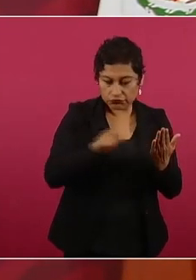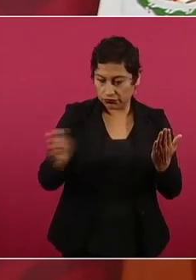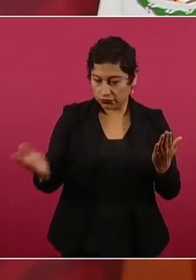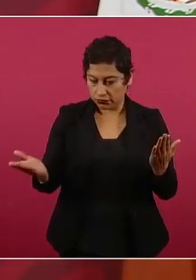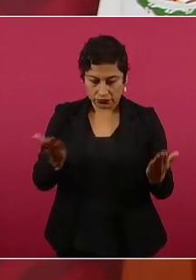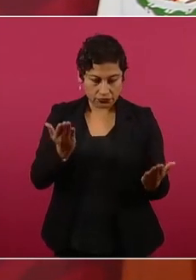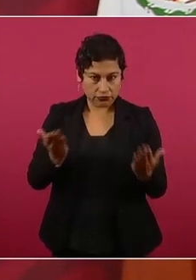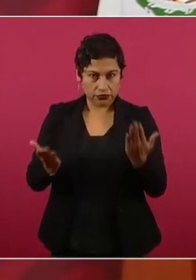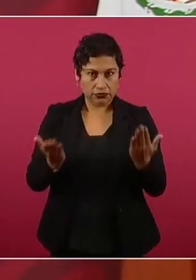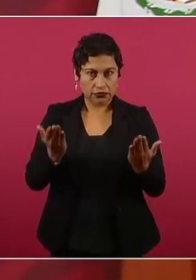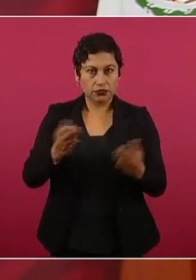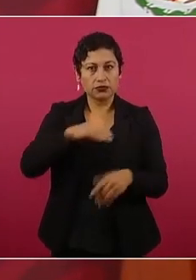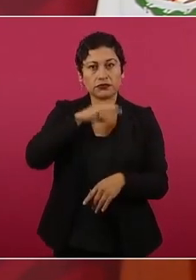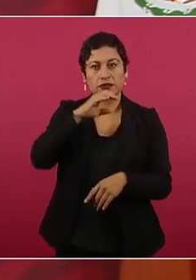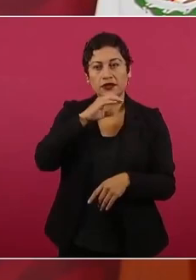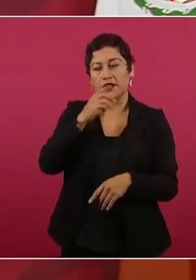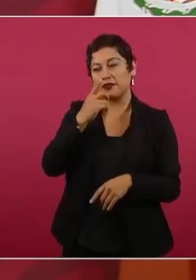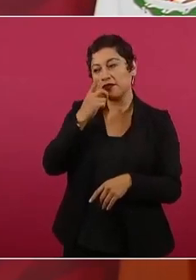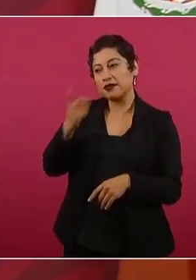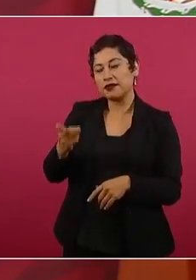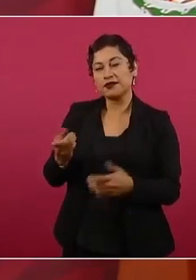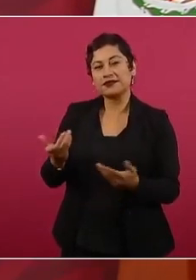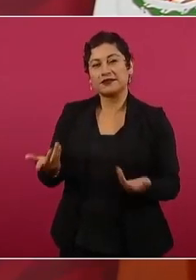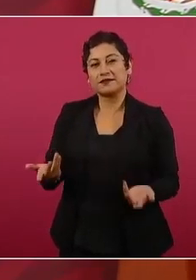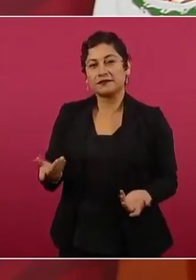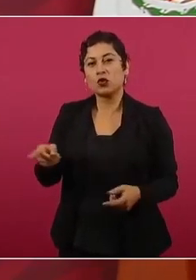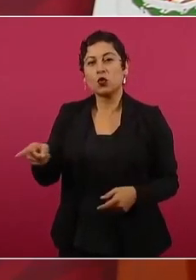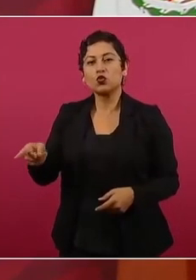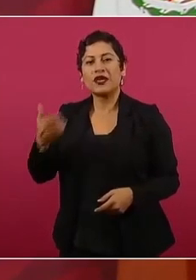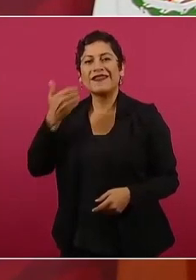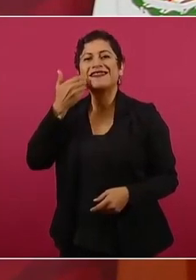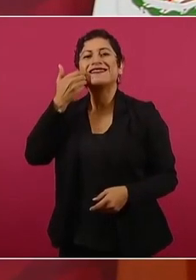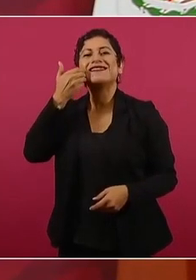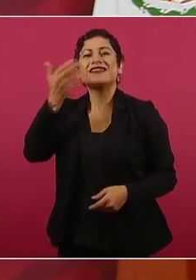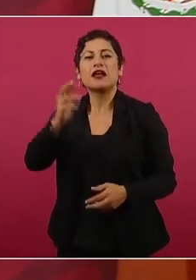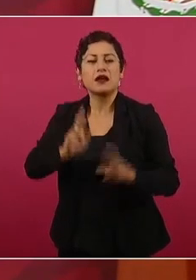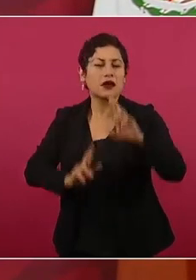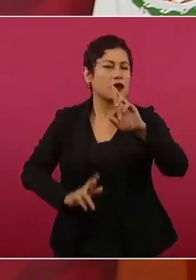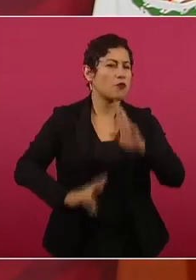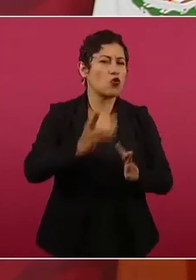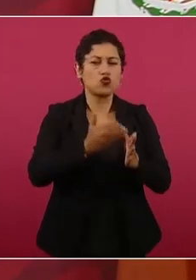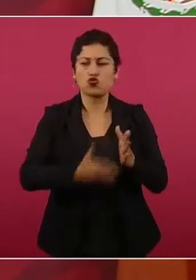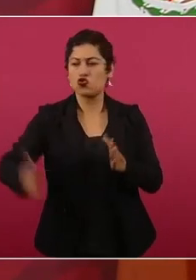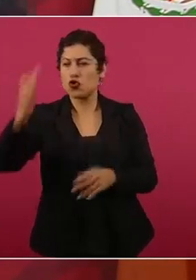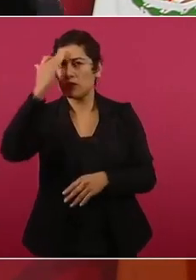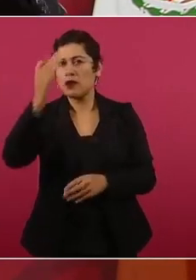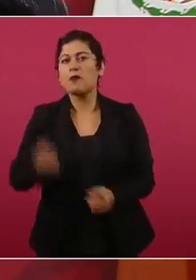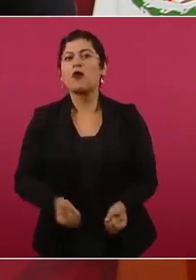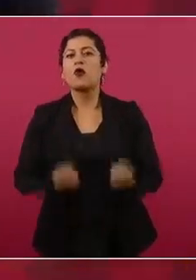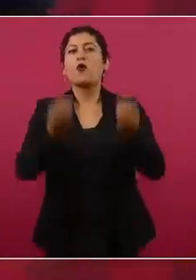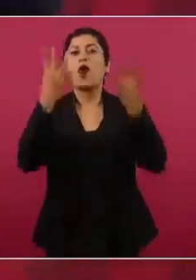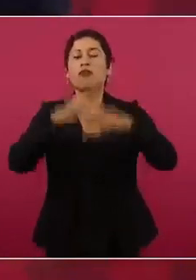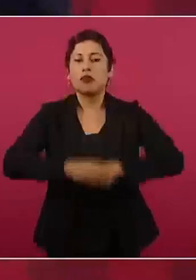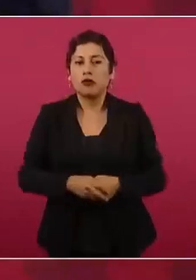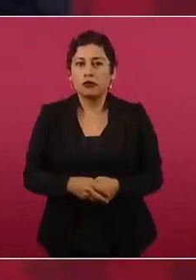Les dice cuánto quieren que tarde la revolución, con esto que están proponiendo